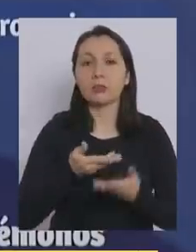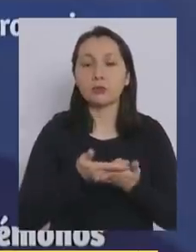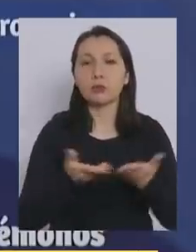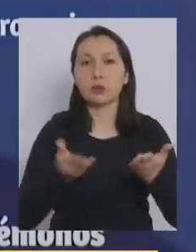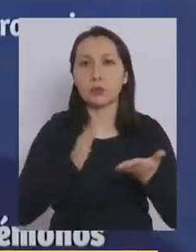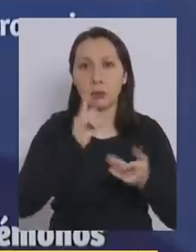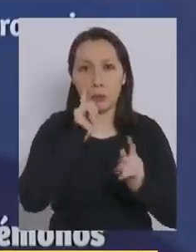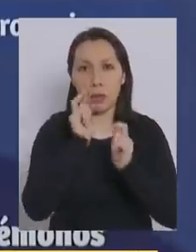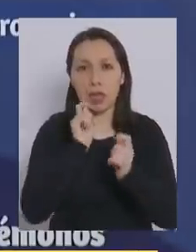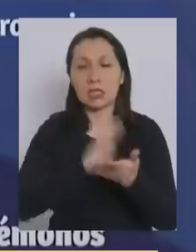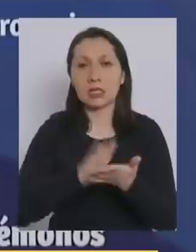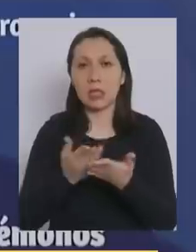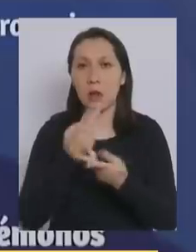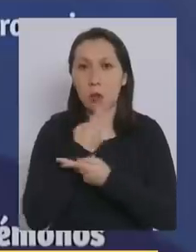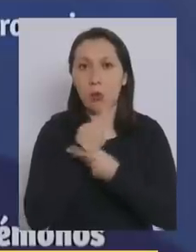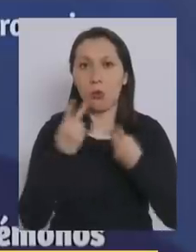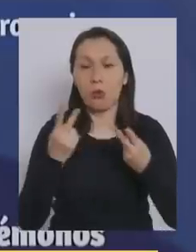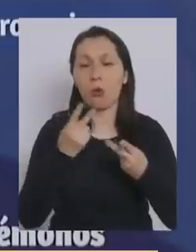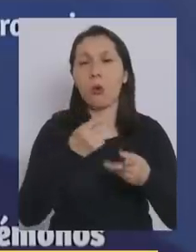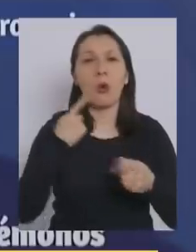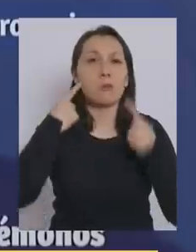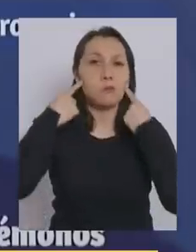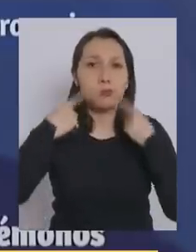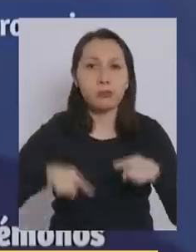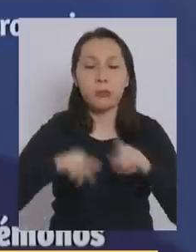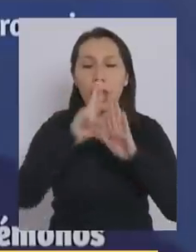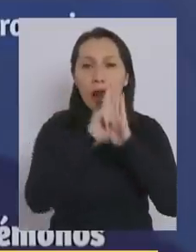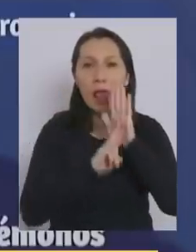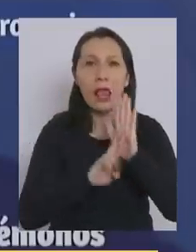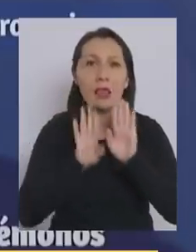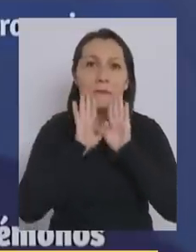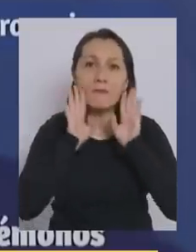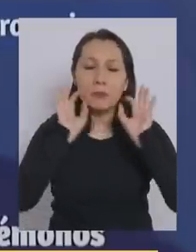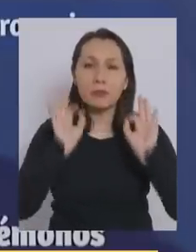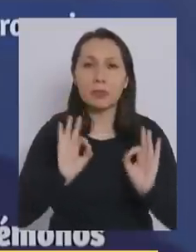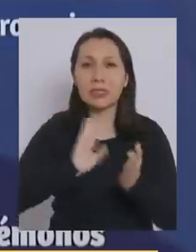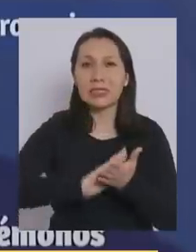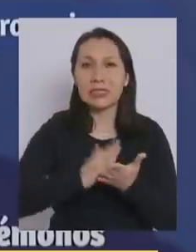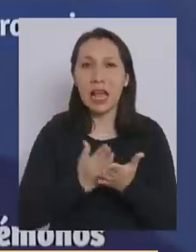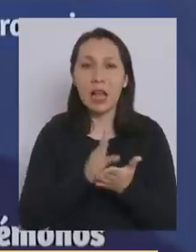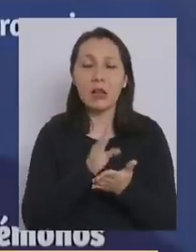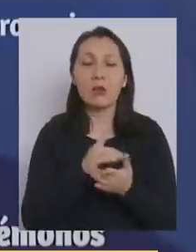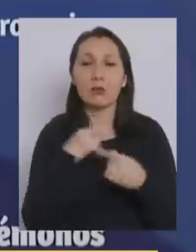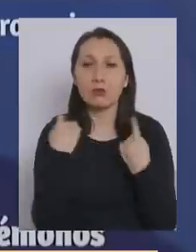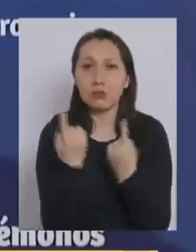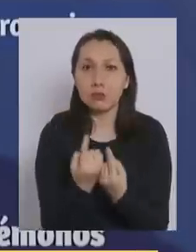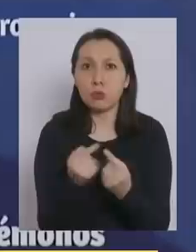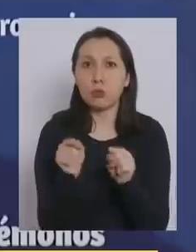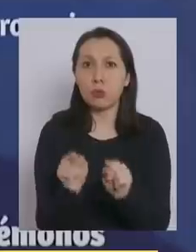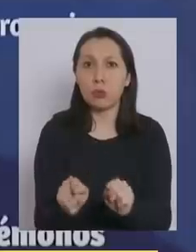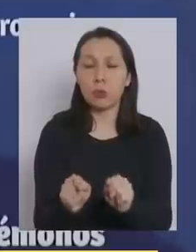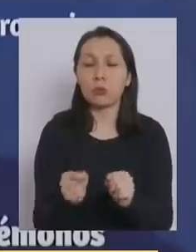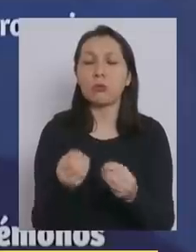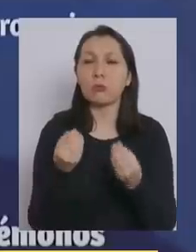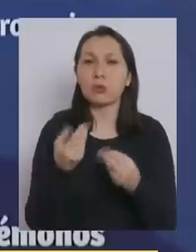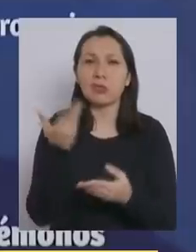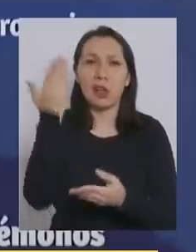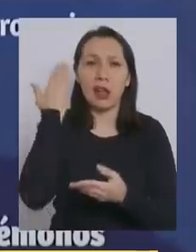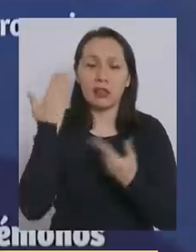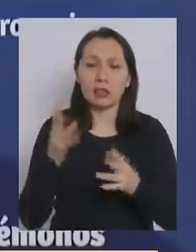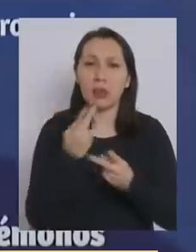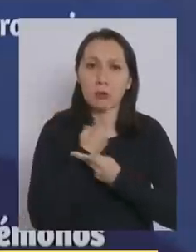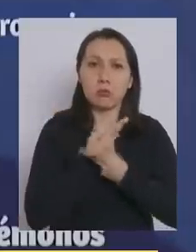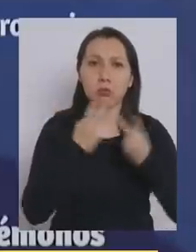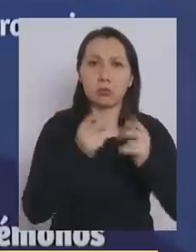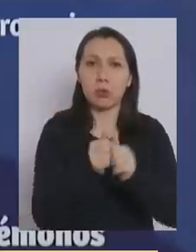peligro la salud pública por infracción de las reglas higiénicas o de salubridad debidamente publicitadas